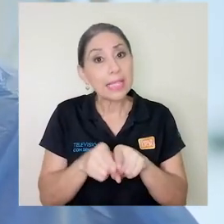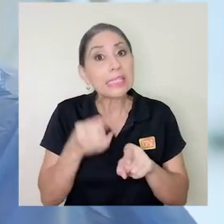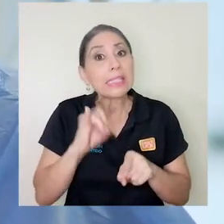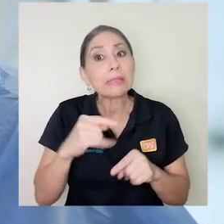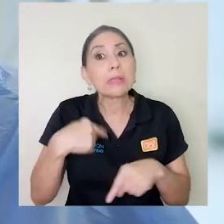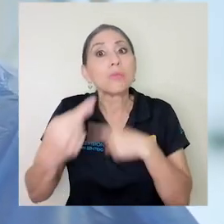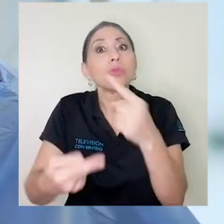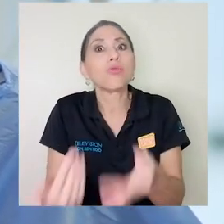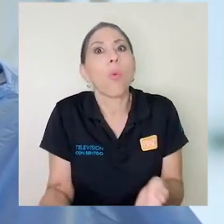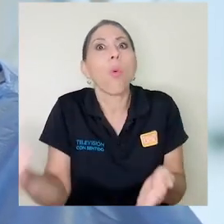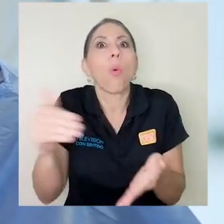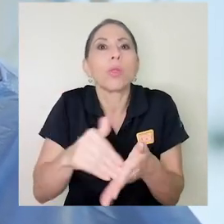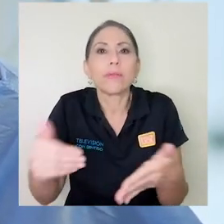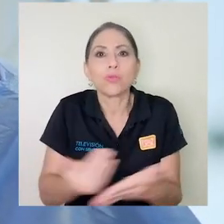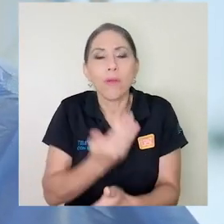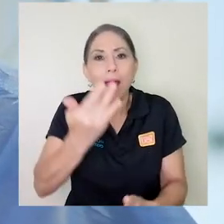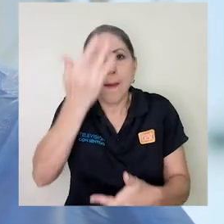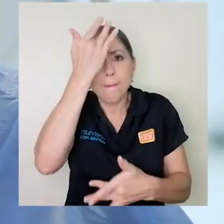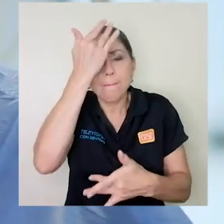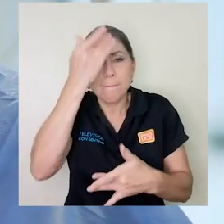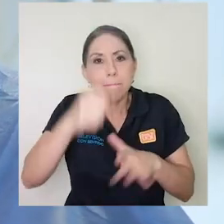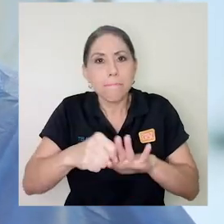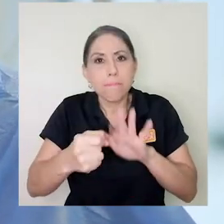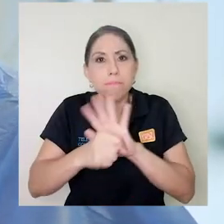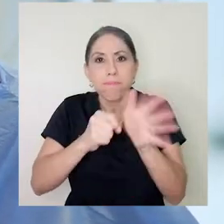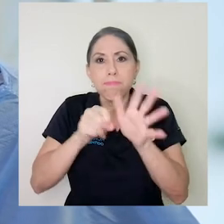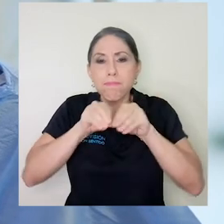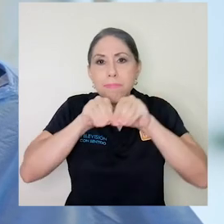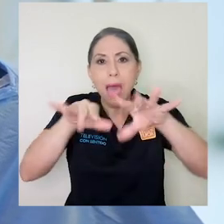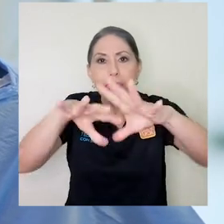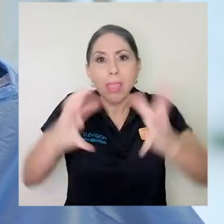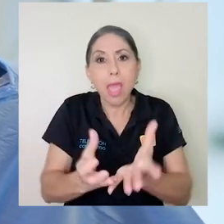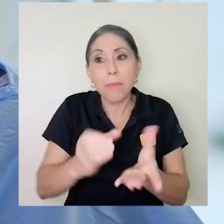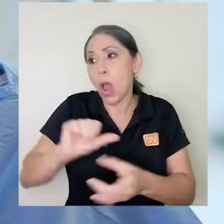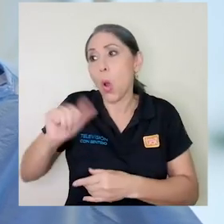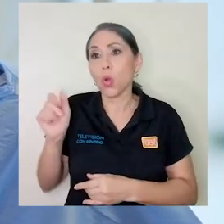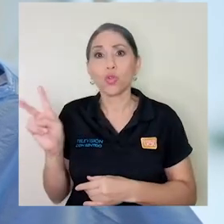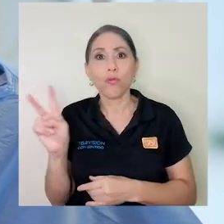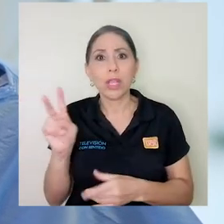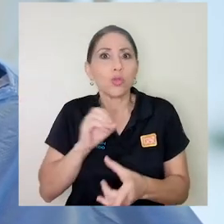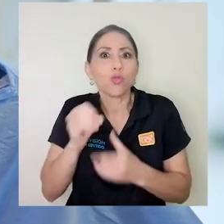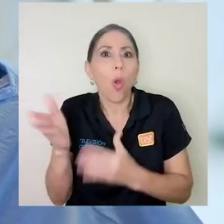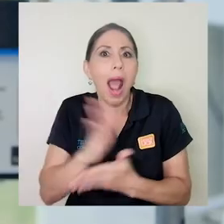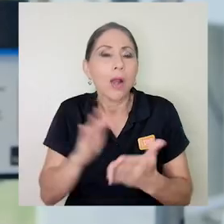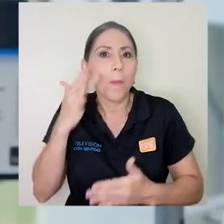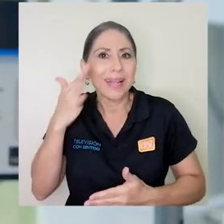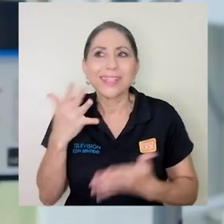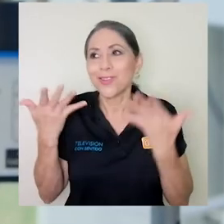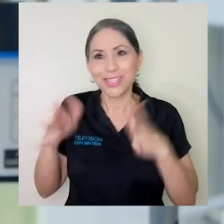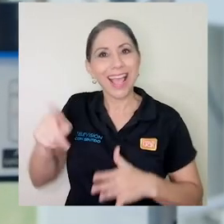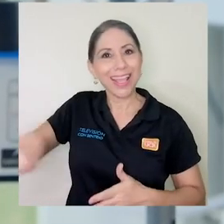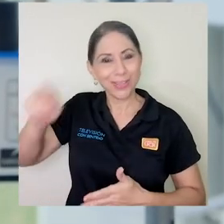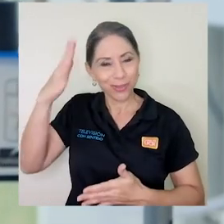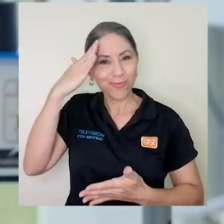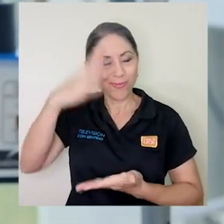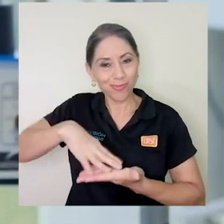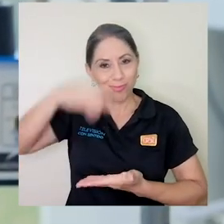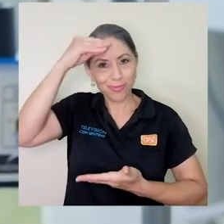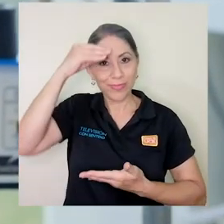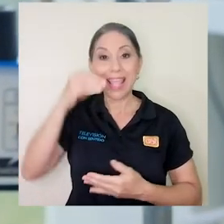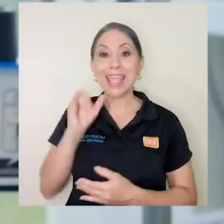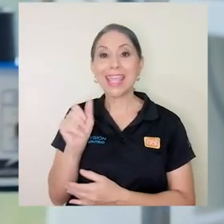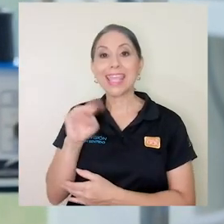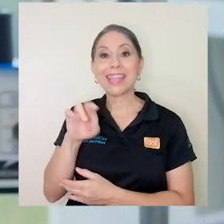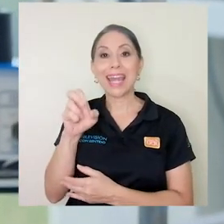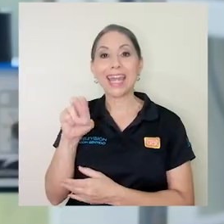si viniera una nueva pandemia o otro virus o una situación similar, ya estaría formado. El internado tiene una